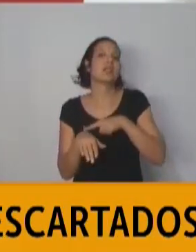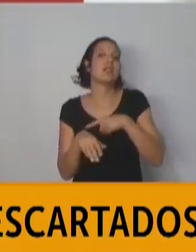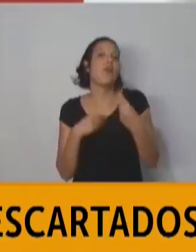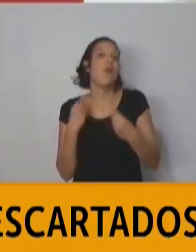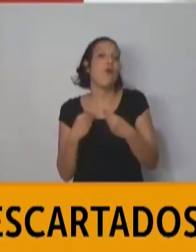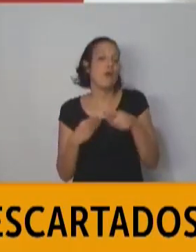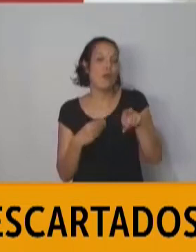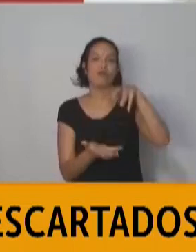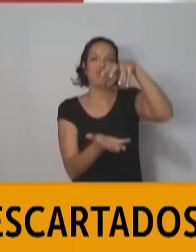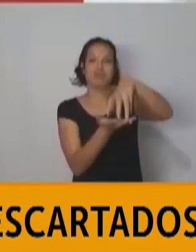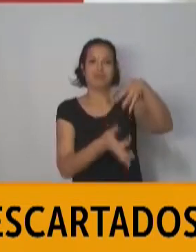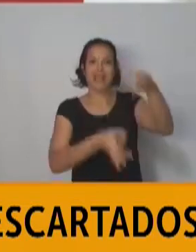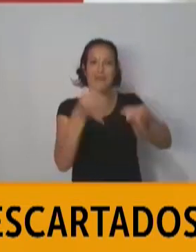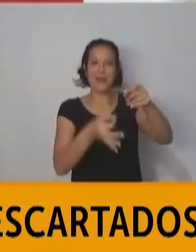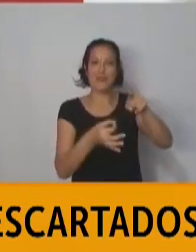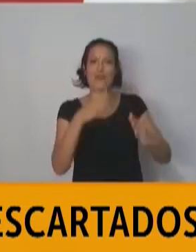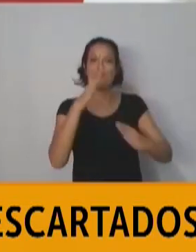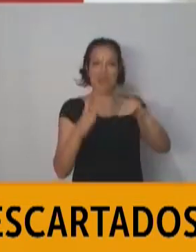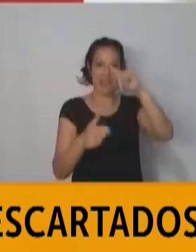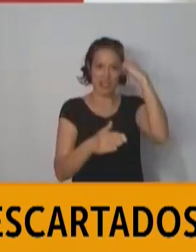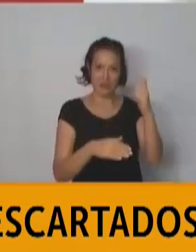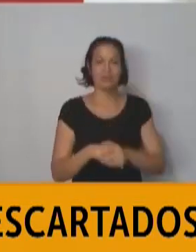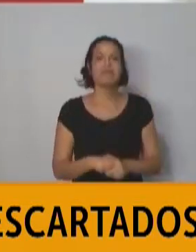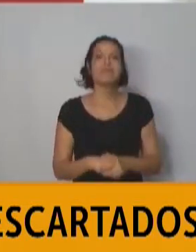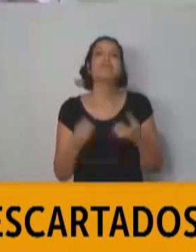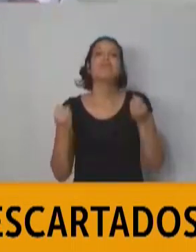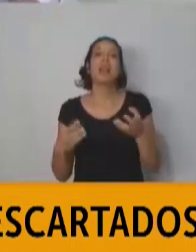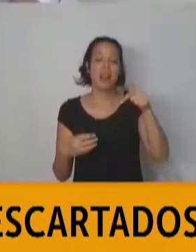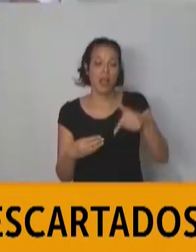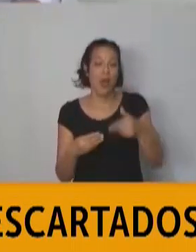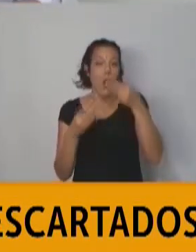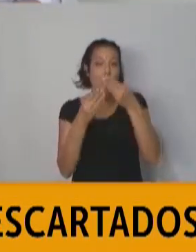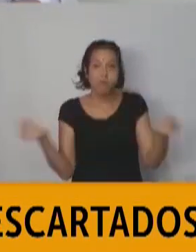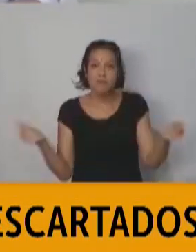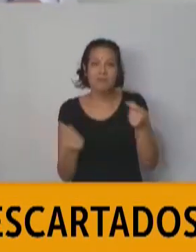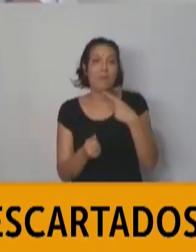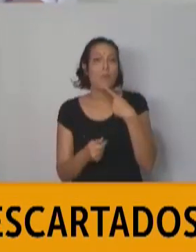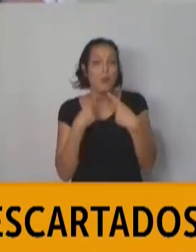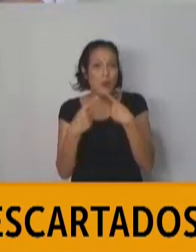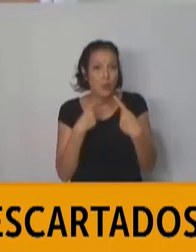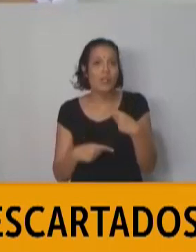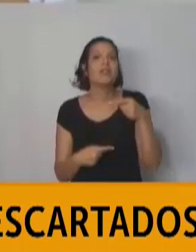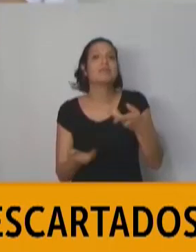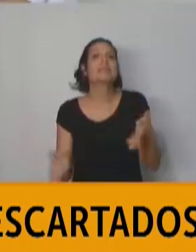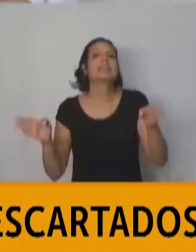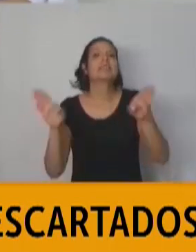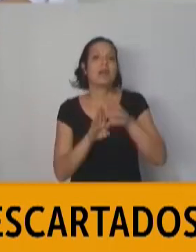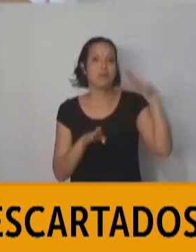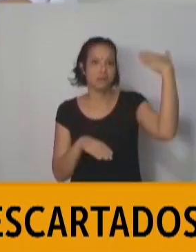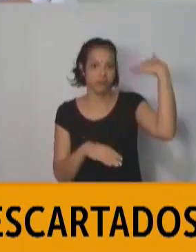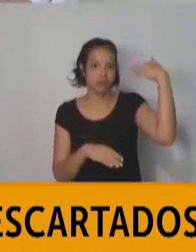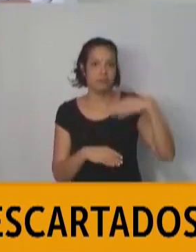el laboratorio de referencia nacional. Bueno, hasta aquí llegamos al final de las preguntas. Damos lugar al cierre de la conferencia.